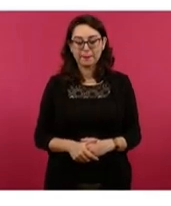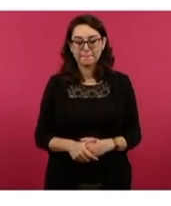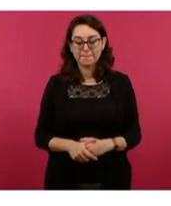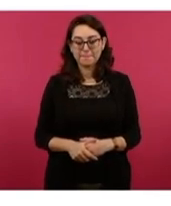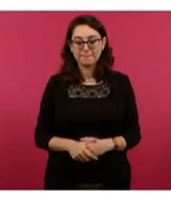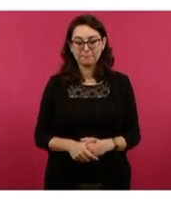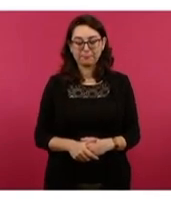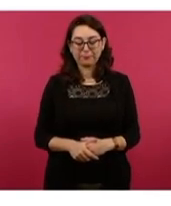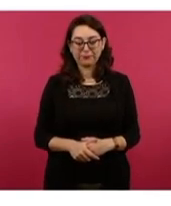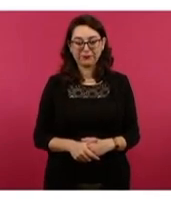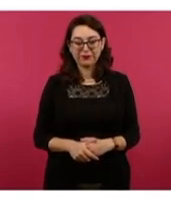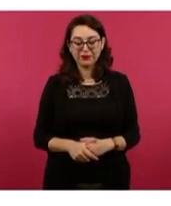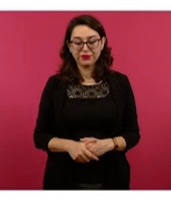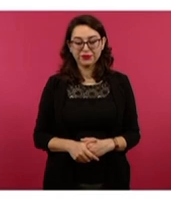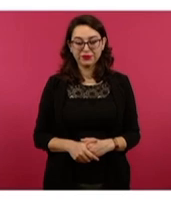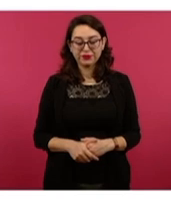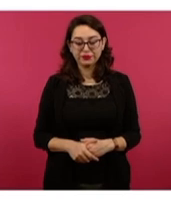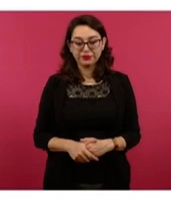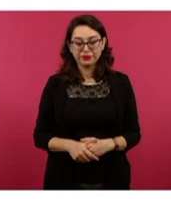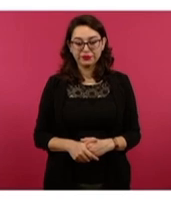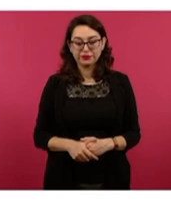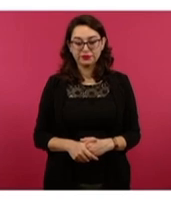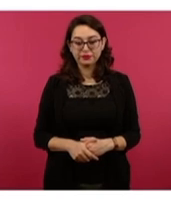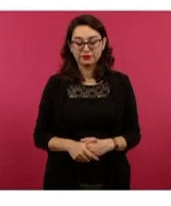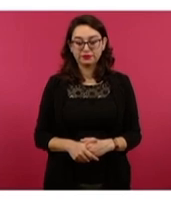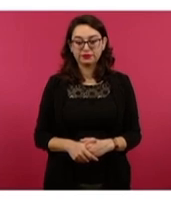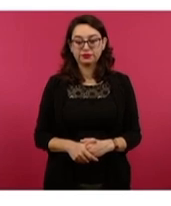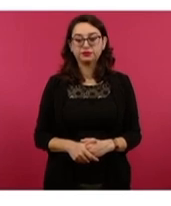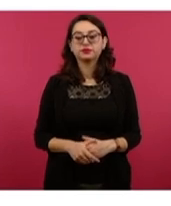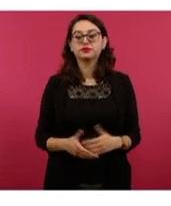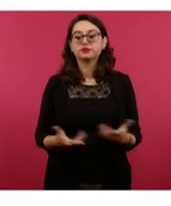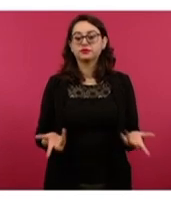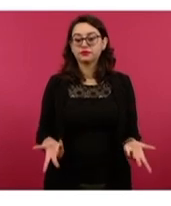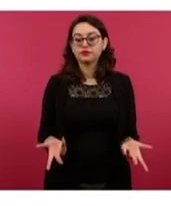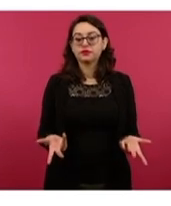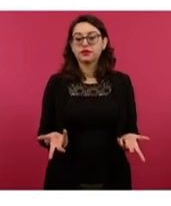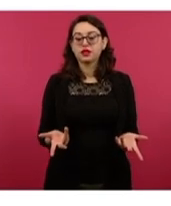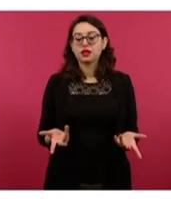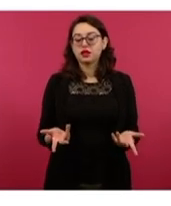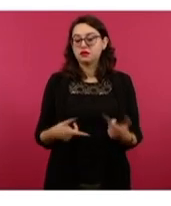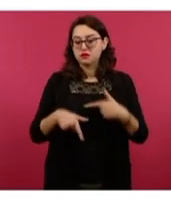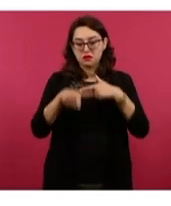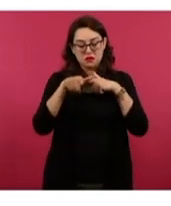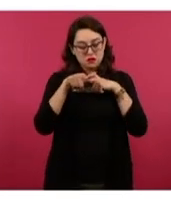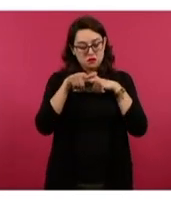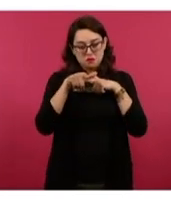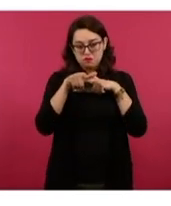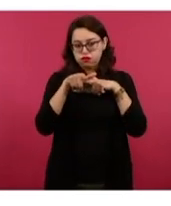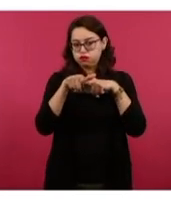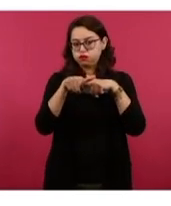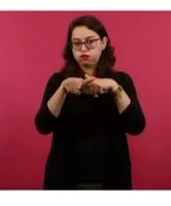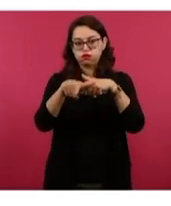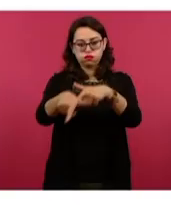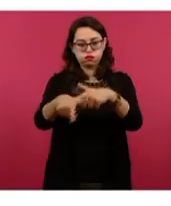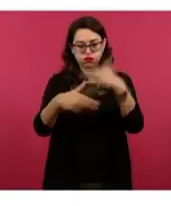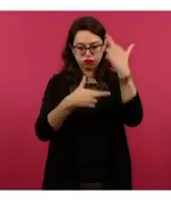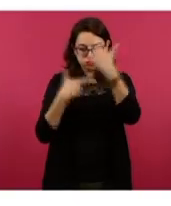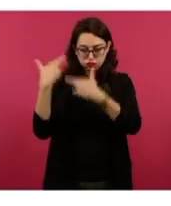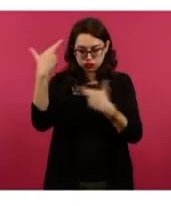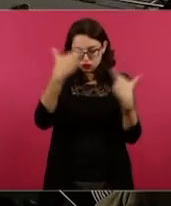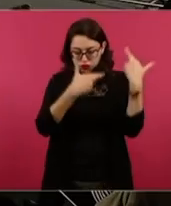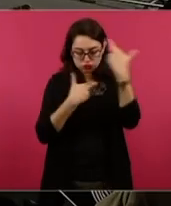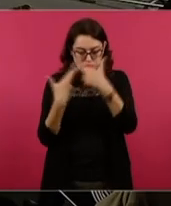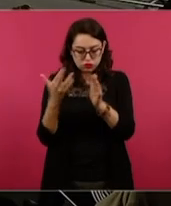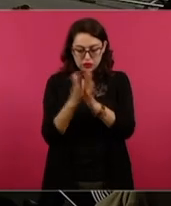van a continuar los diálogos circulares sobre los libros de texto porque es muy